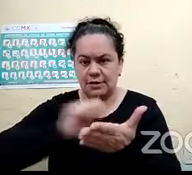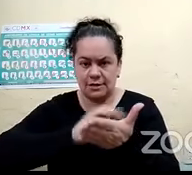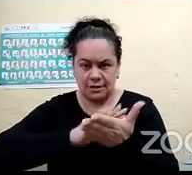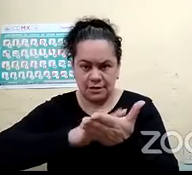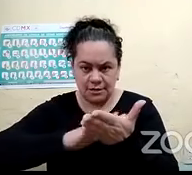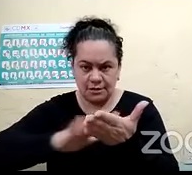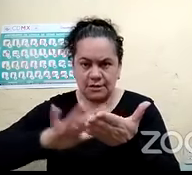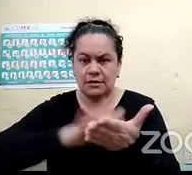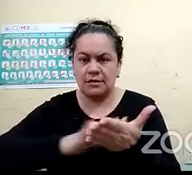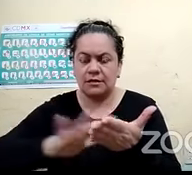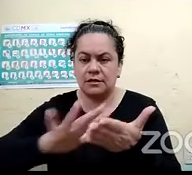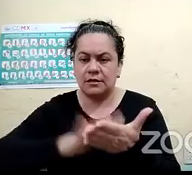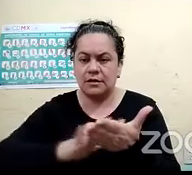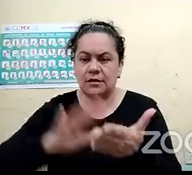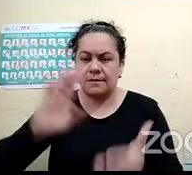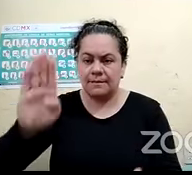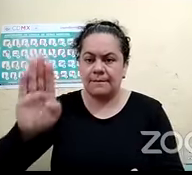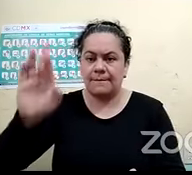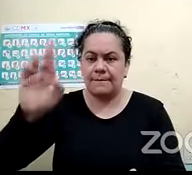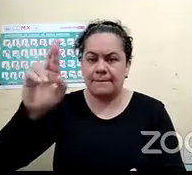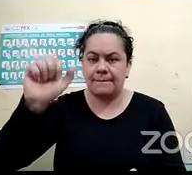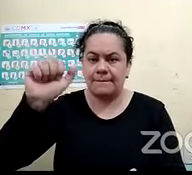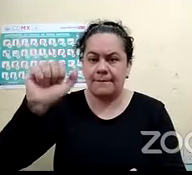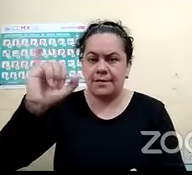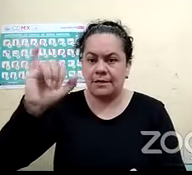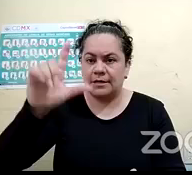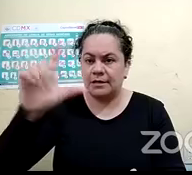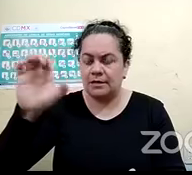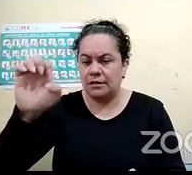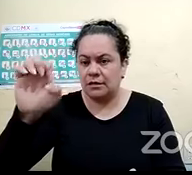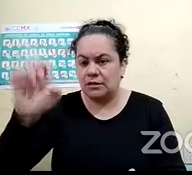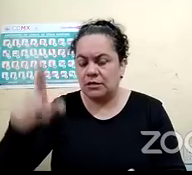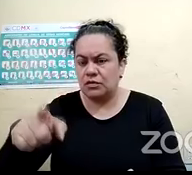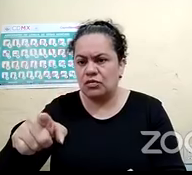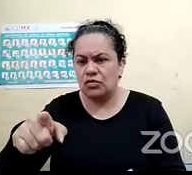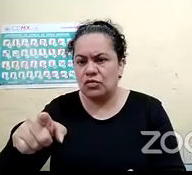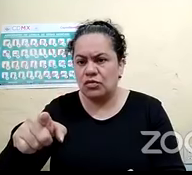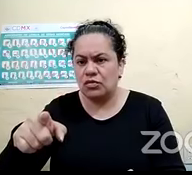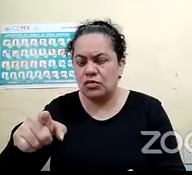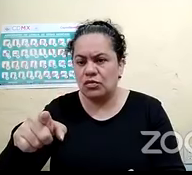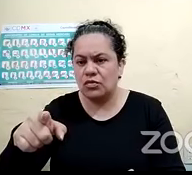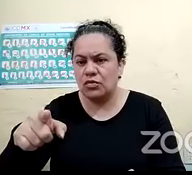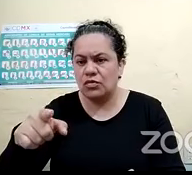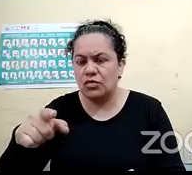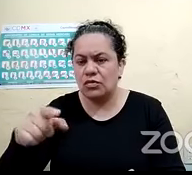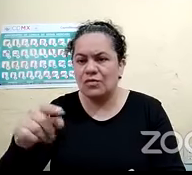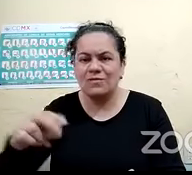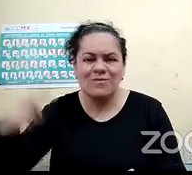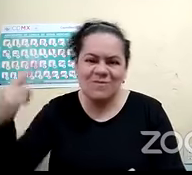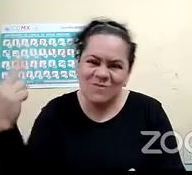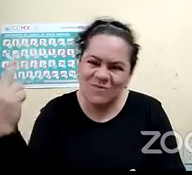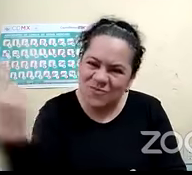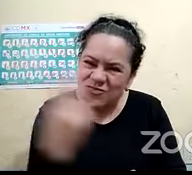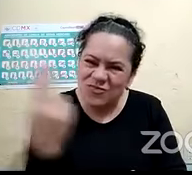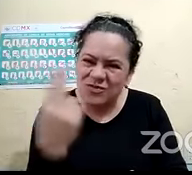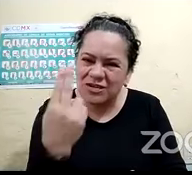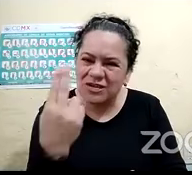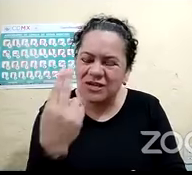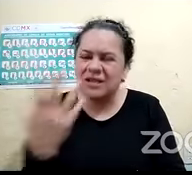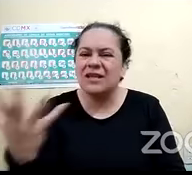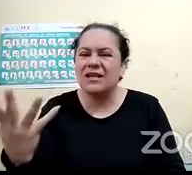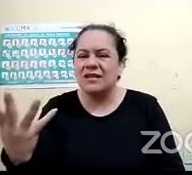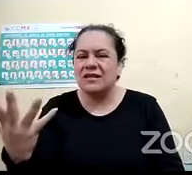la hora de perder la audición necesitábamos un método urgente que me permitiera